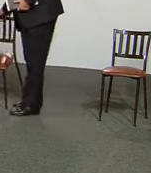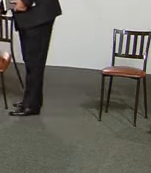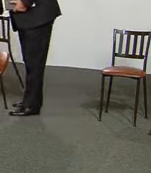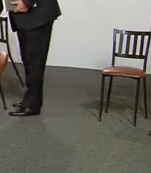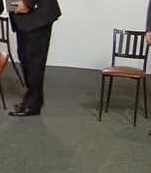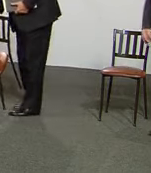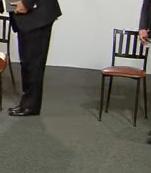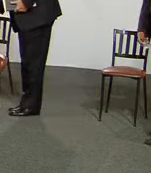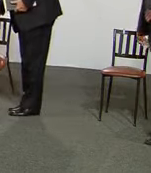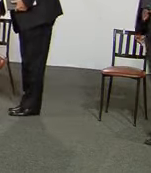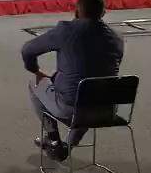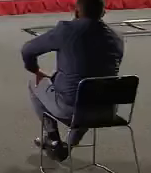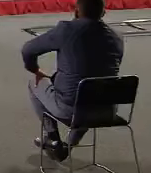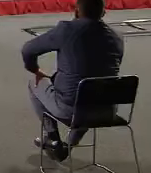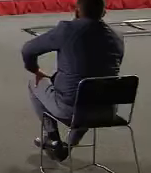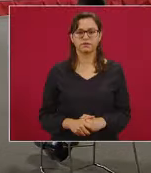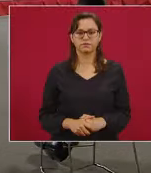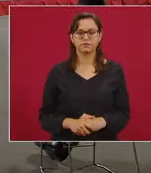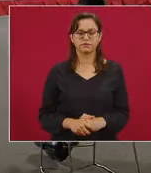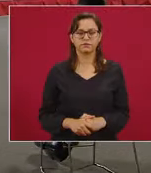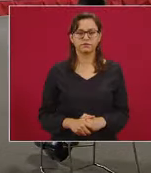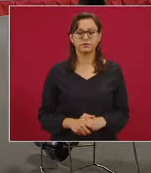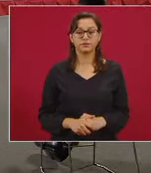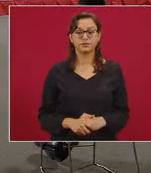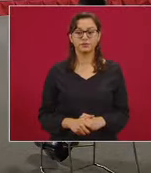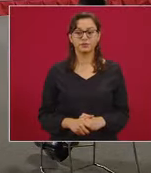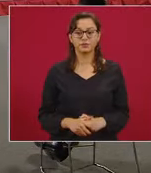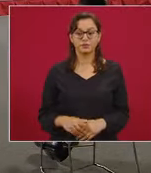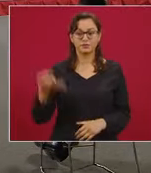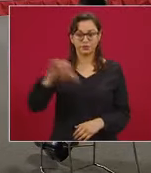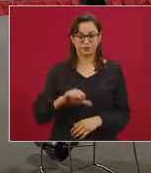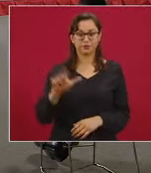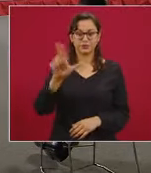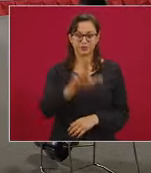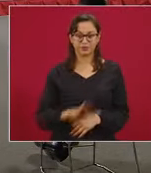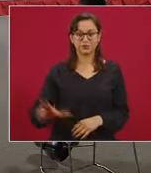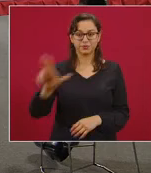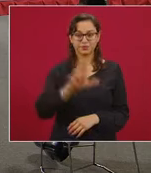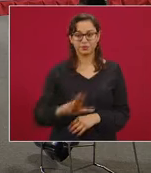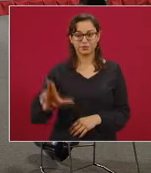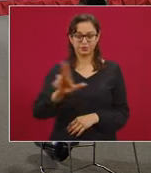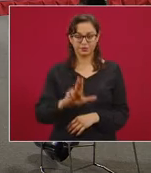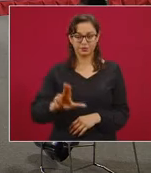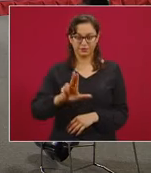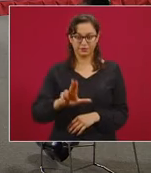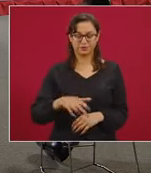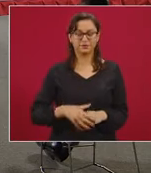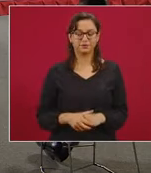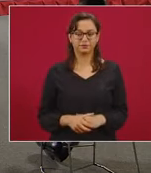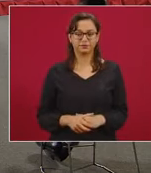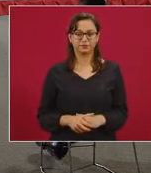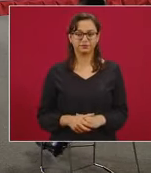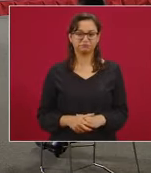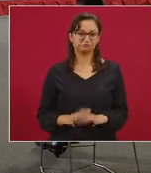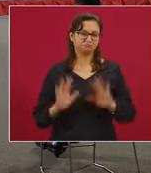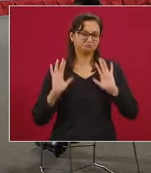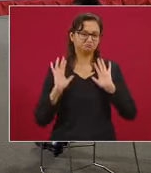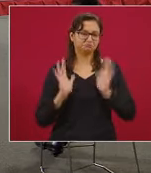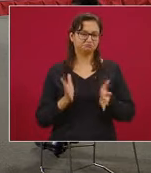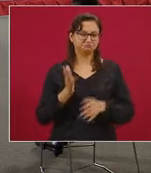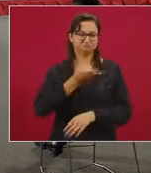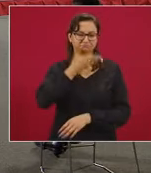Pues es martes y desde hace ya meses